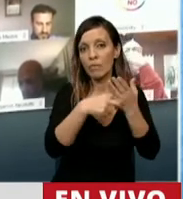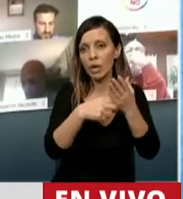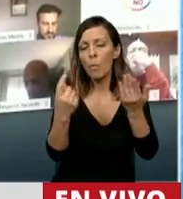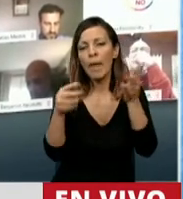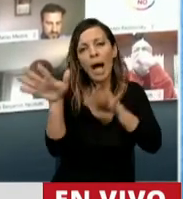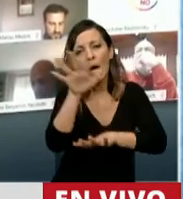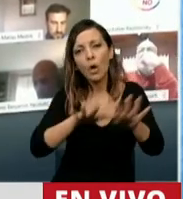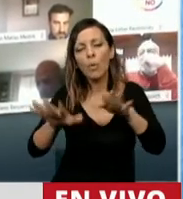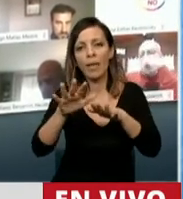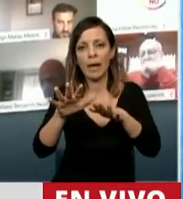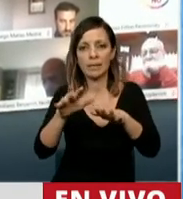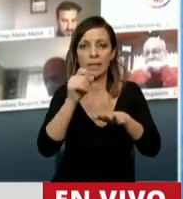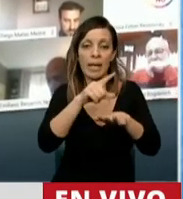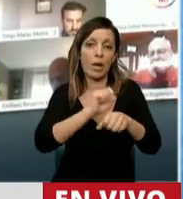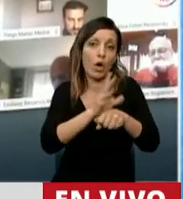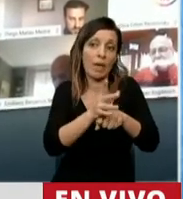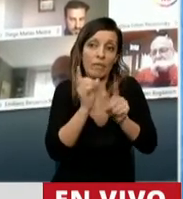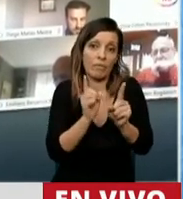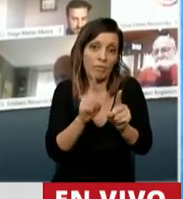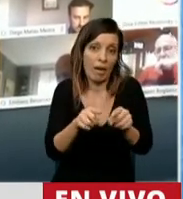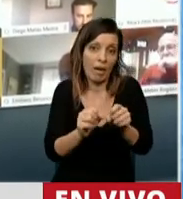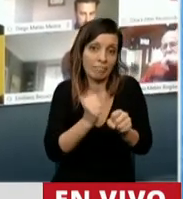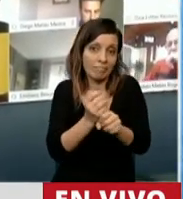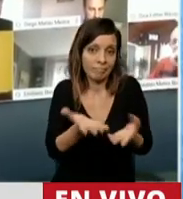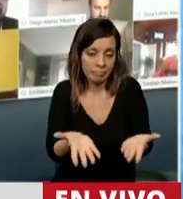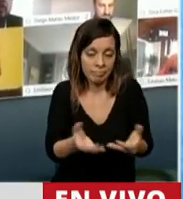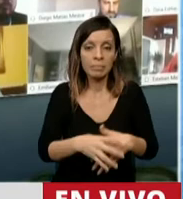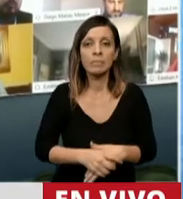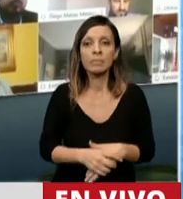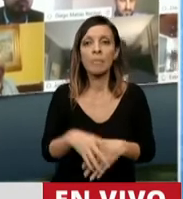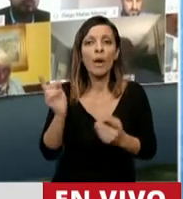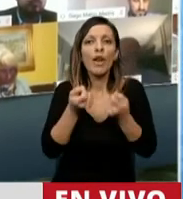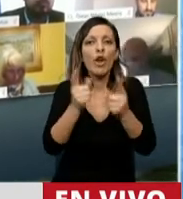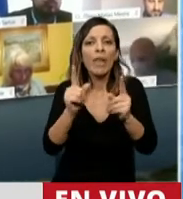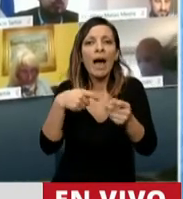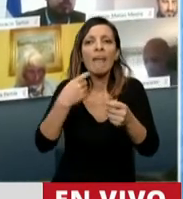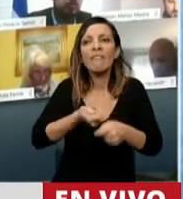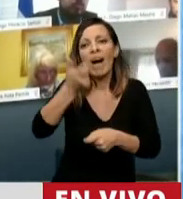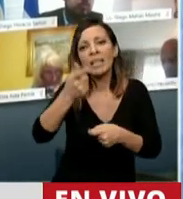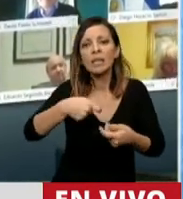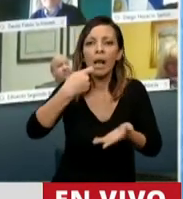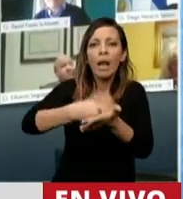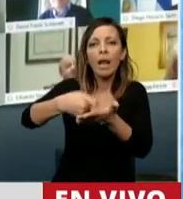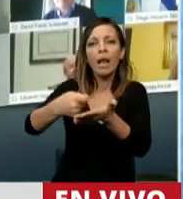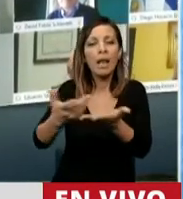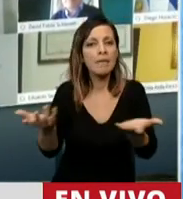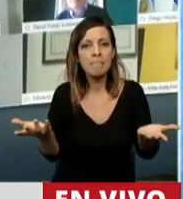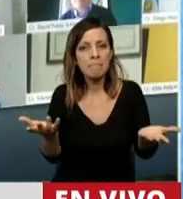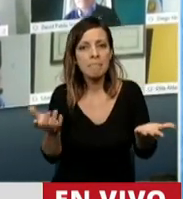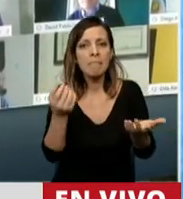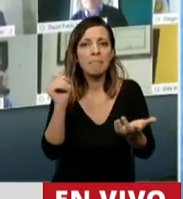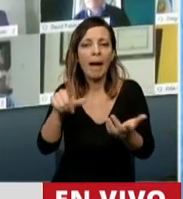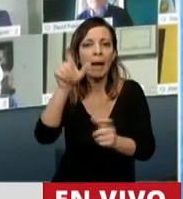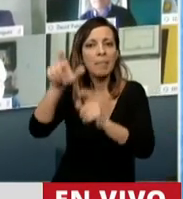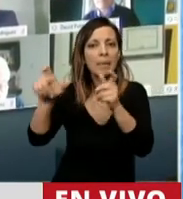después de la cuarentena, que aún continúa. Porque no otorga facilidades para el pago de costa y gastos caucídicos, para el